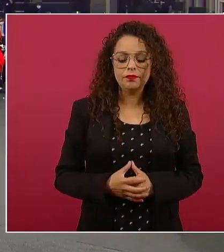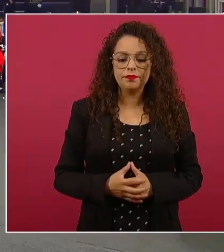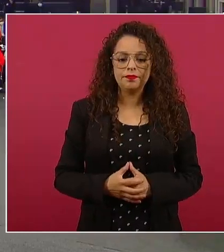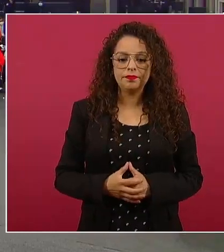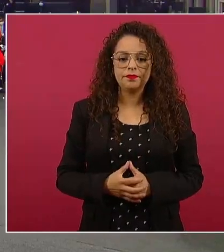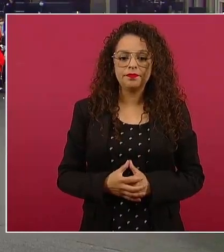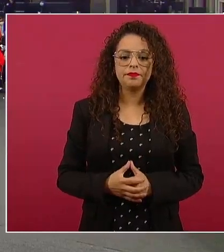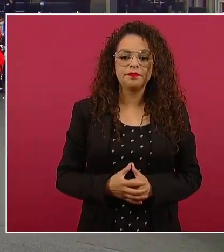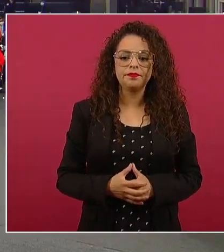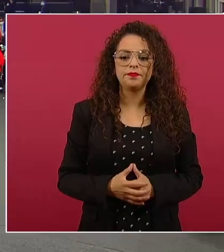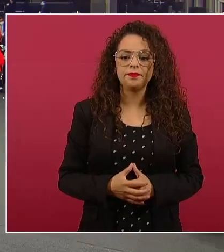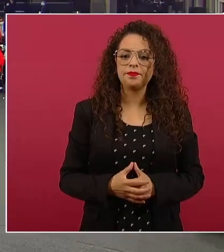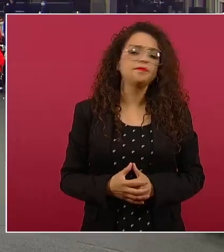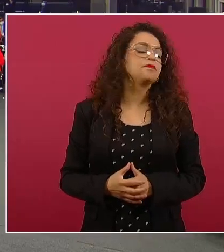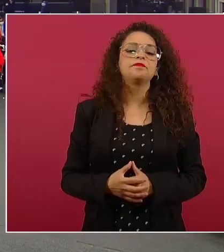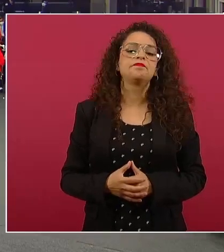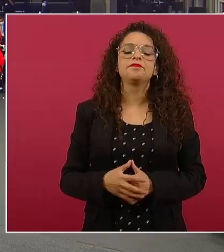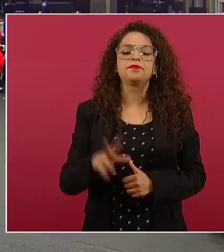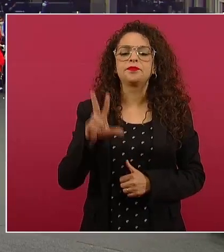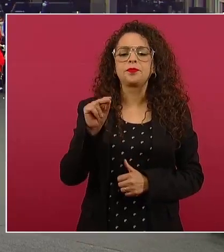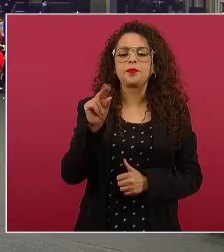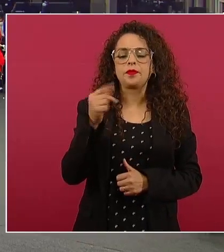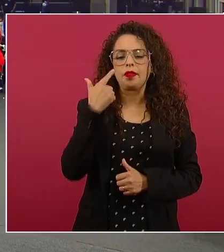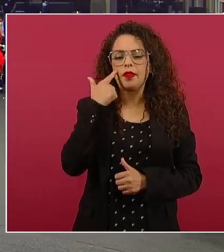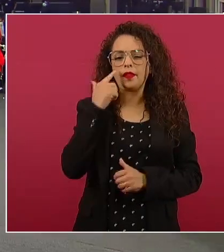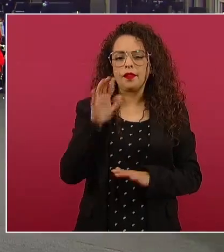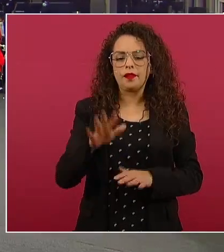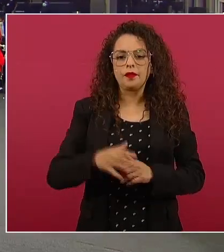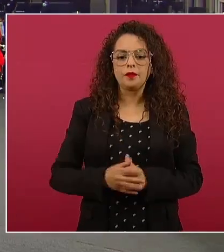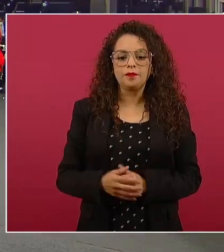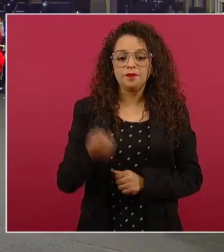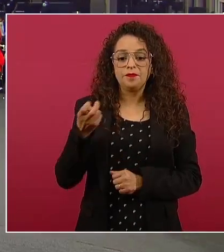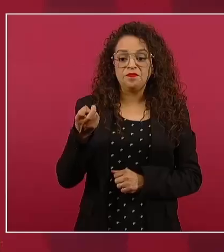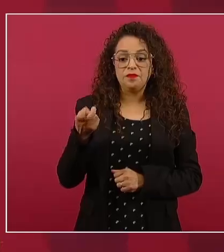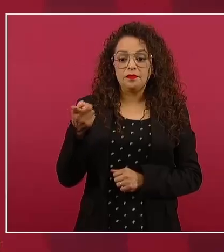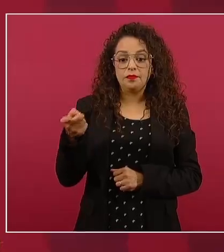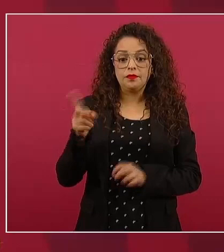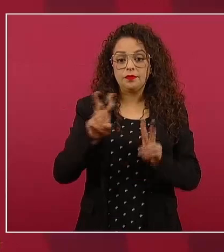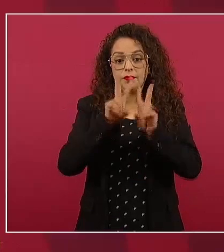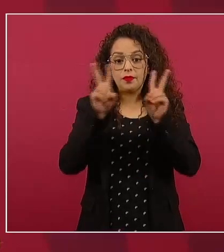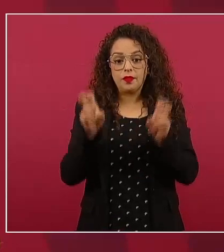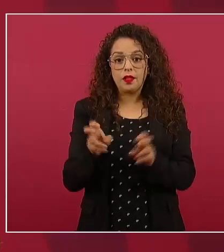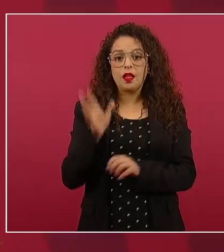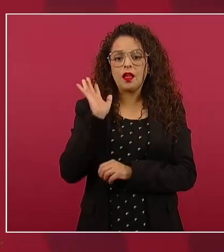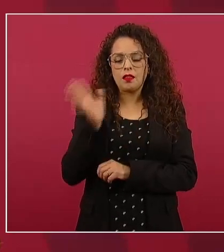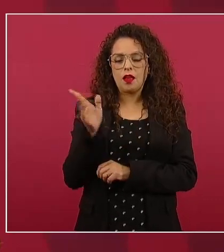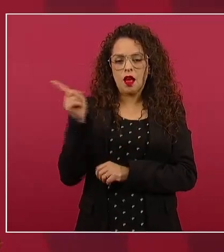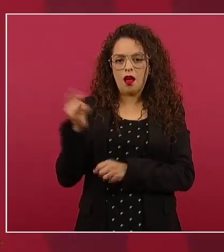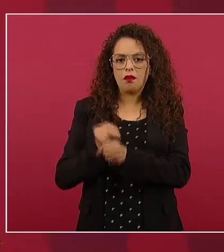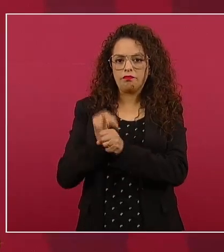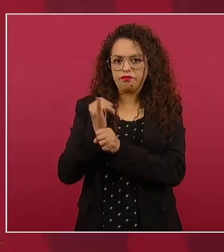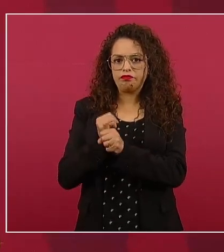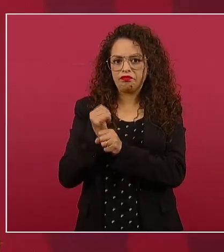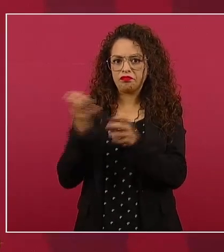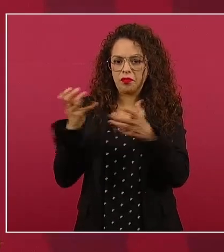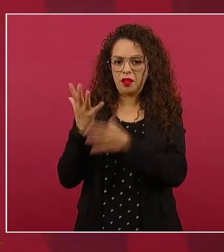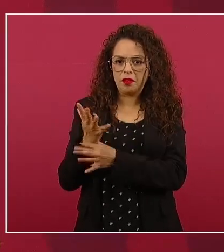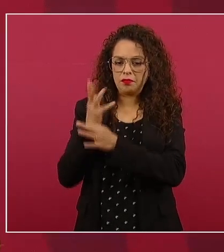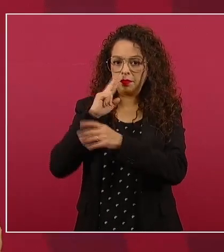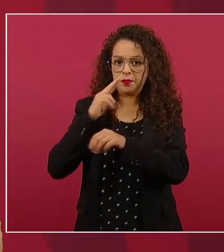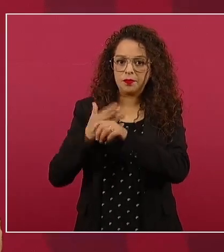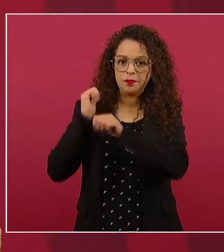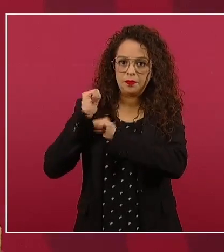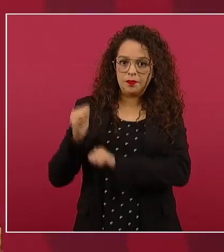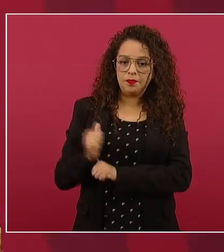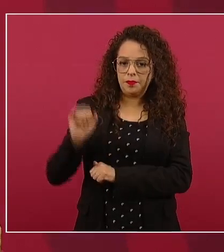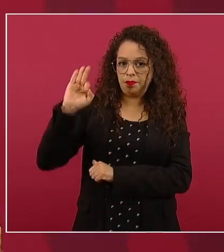Son casos que ya están en la fiscalía y